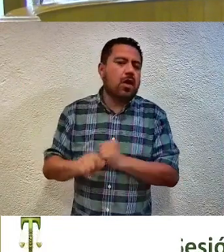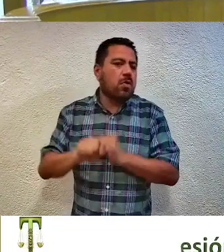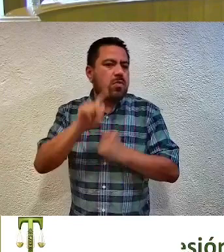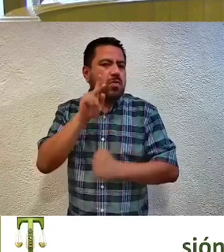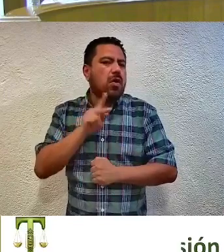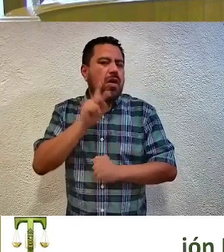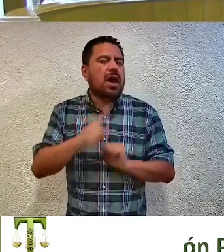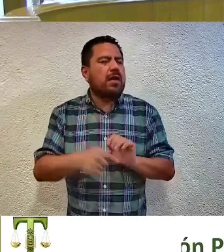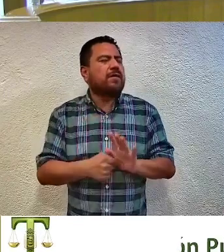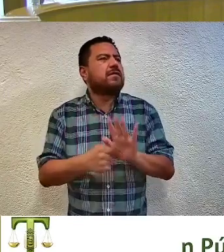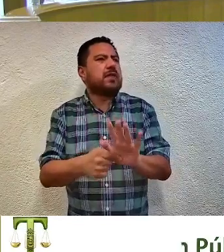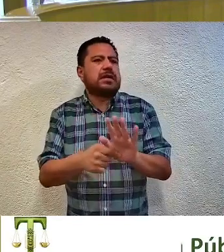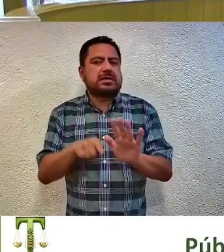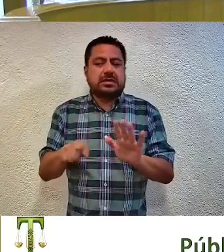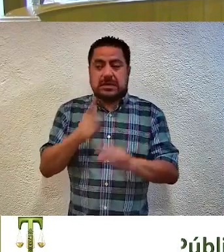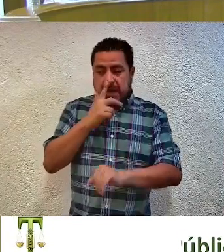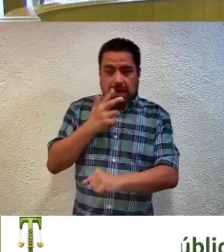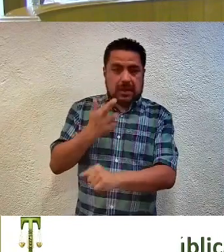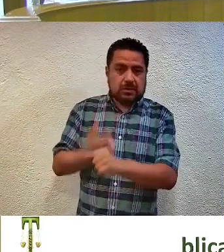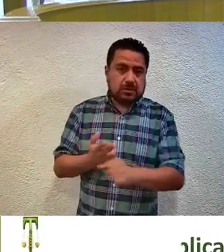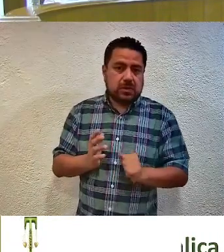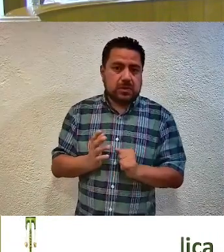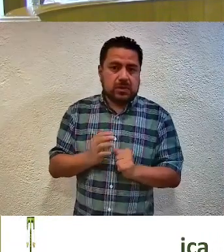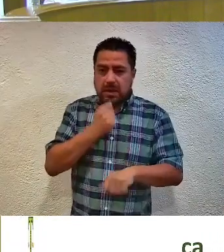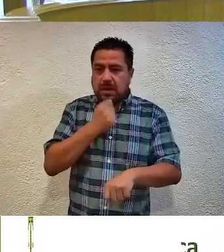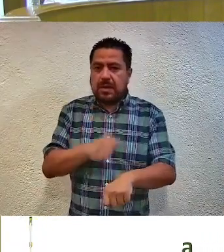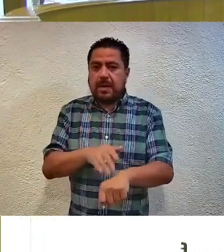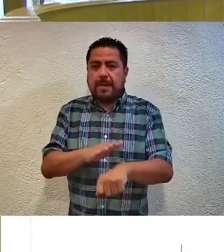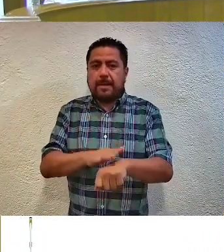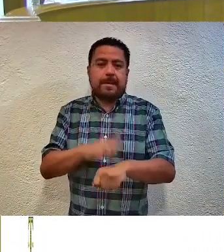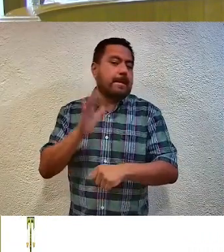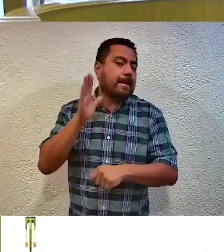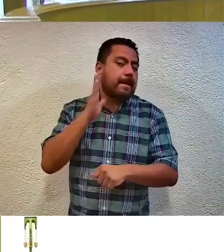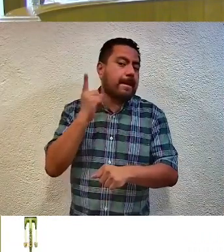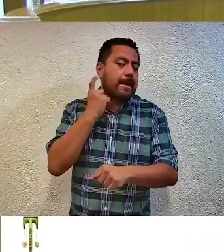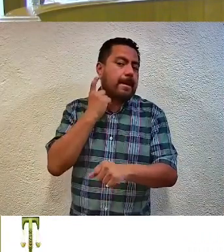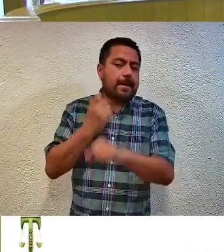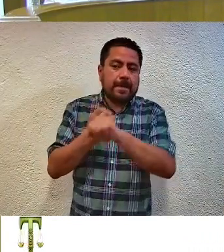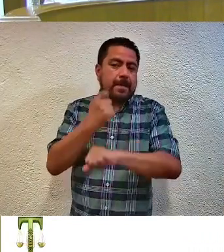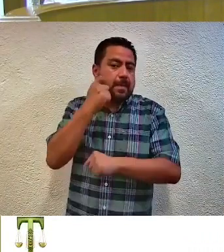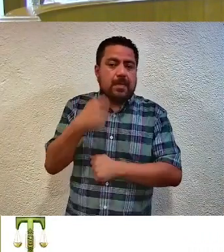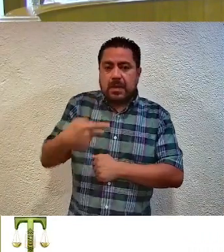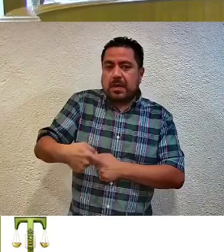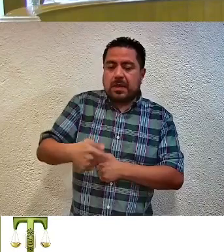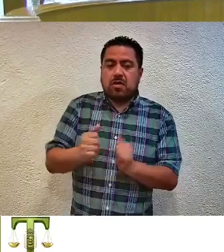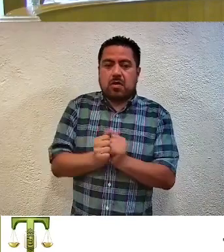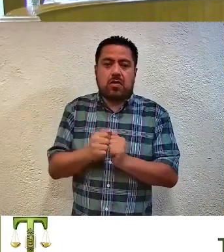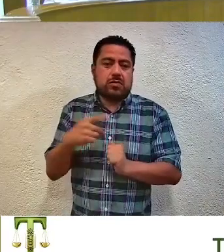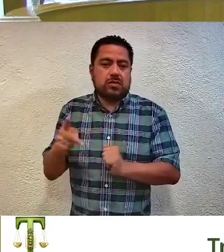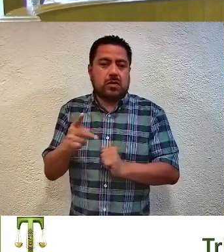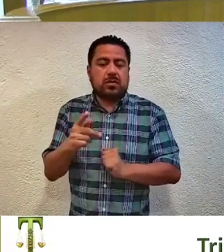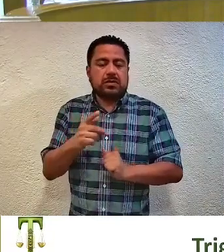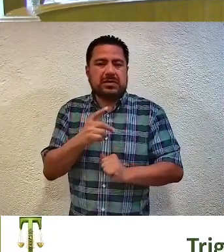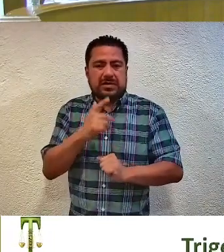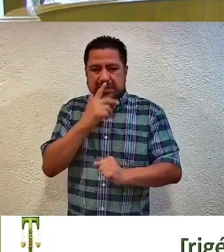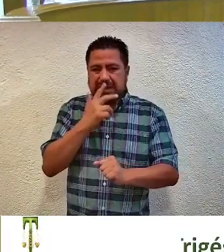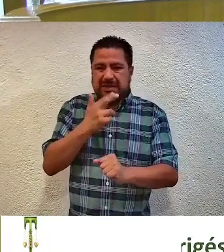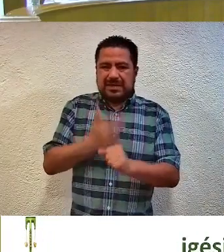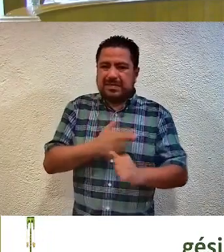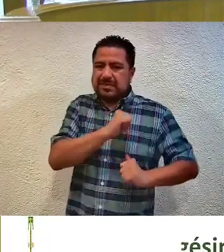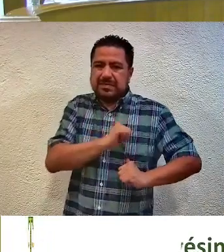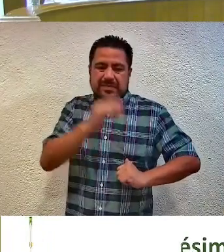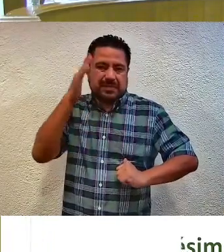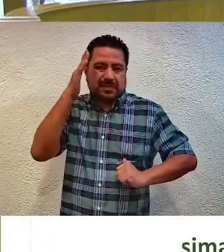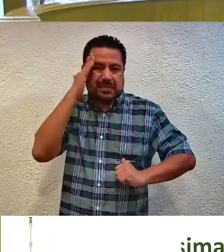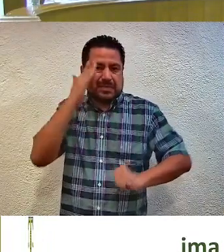exhibidas por la autoridad responsable, se advierte que el Congreso del Estado de Guerrero en el ejercicio de sus atribuciones y el uso de su facultad